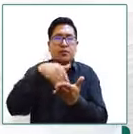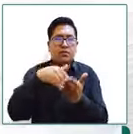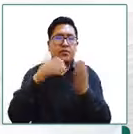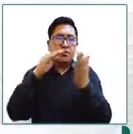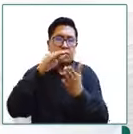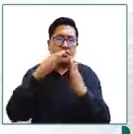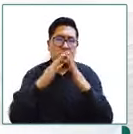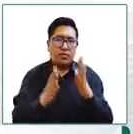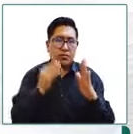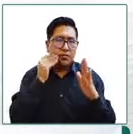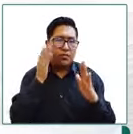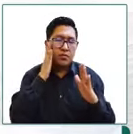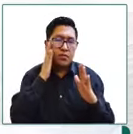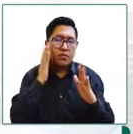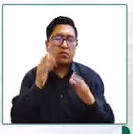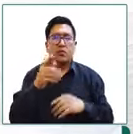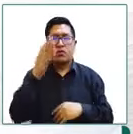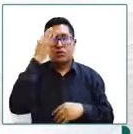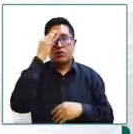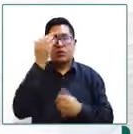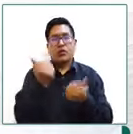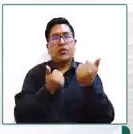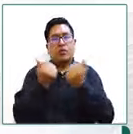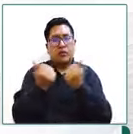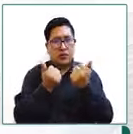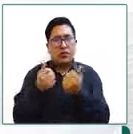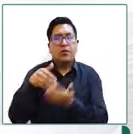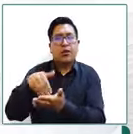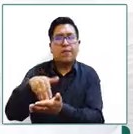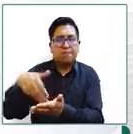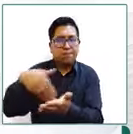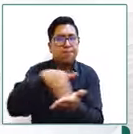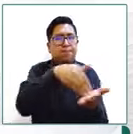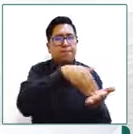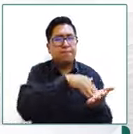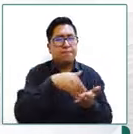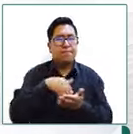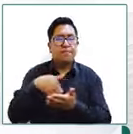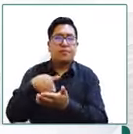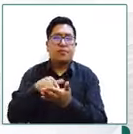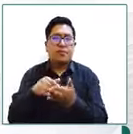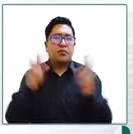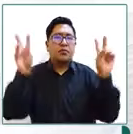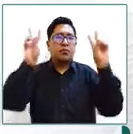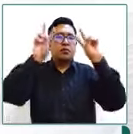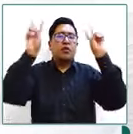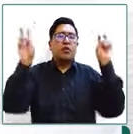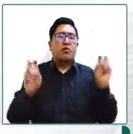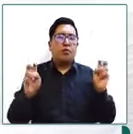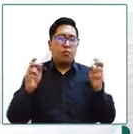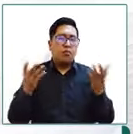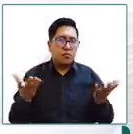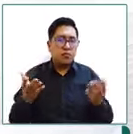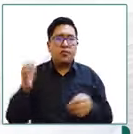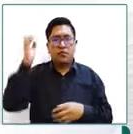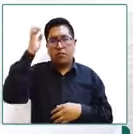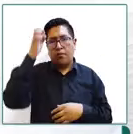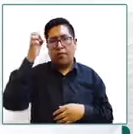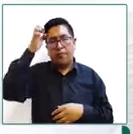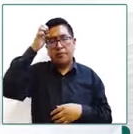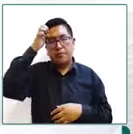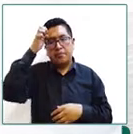administración privada existe una debilidad institucional por parte de las instancias del estado